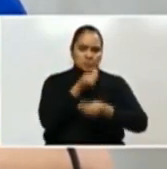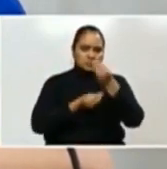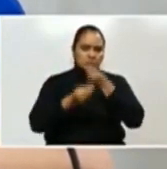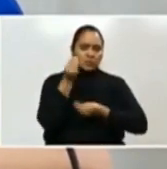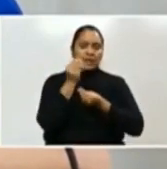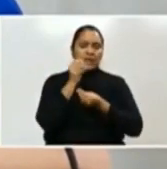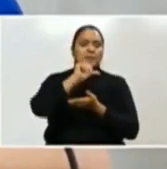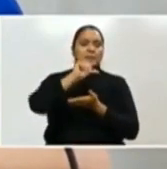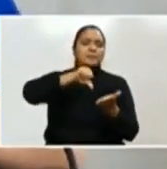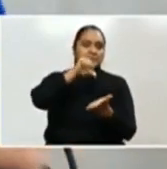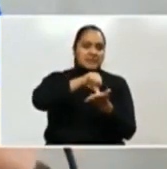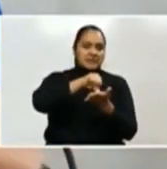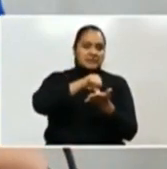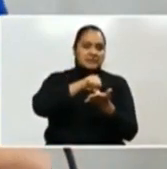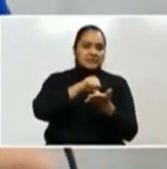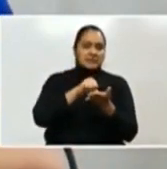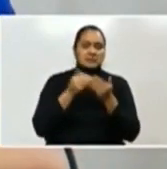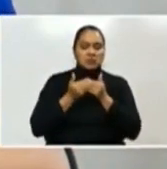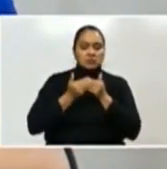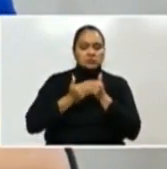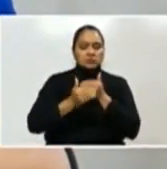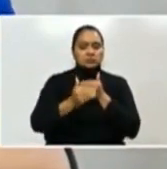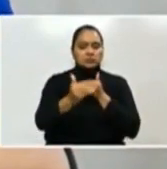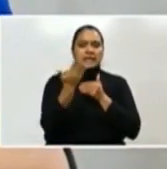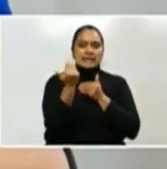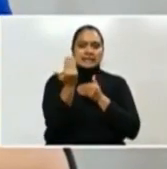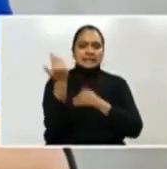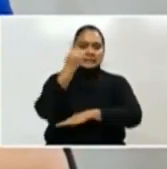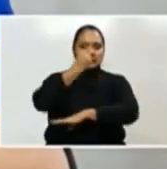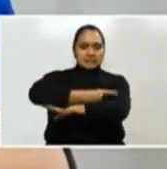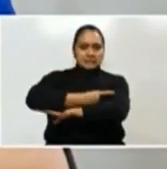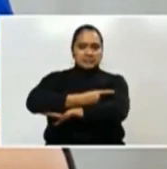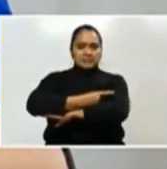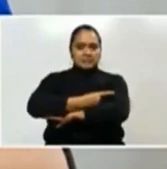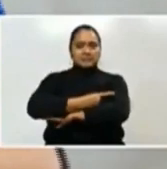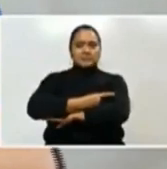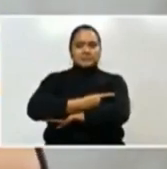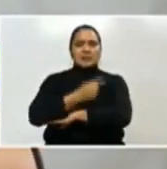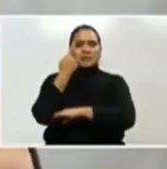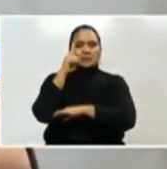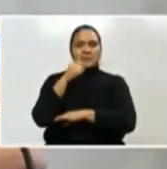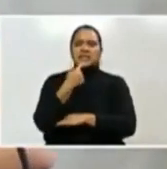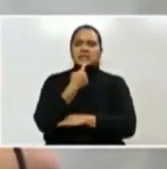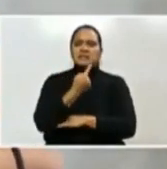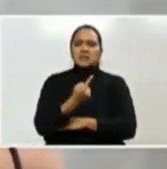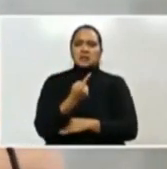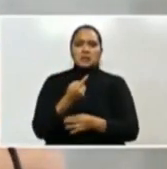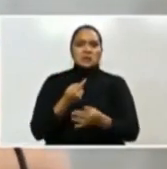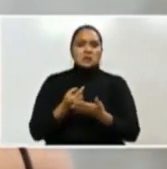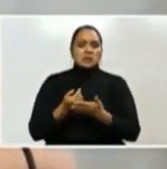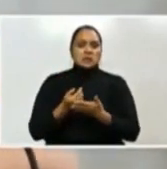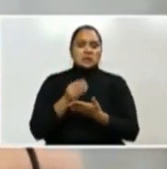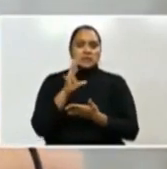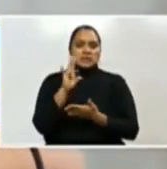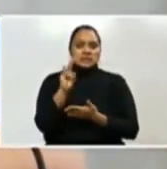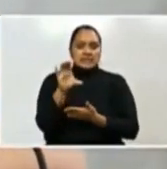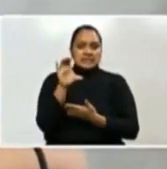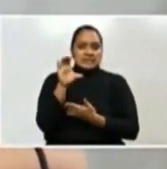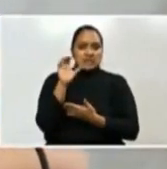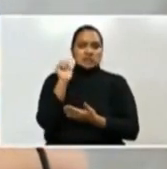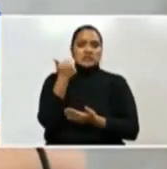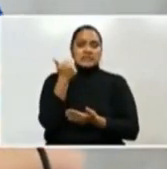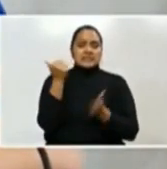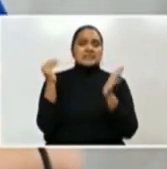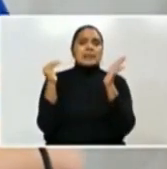través de las municipalidades durante los 15 días correspondientes para un aproximado de 710